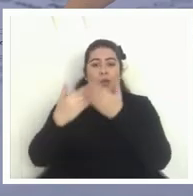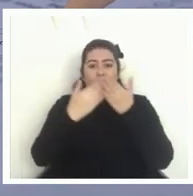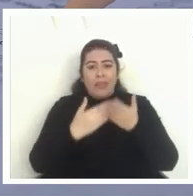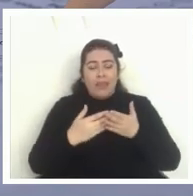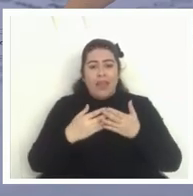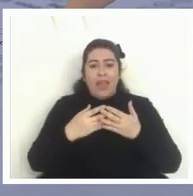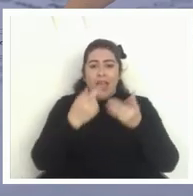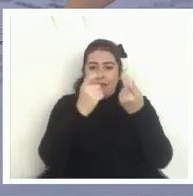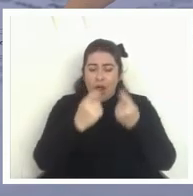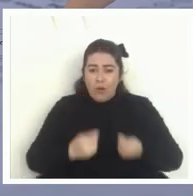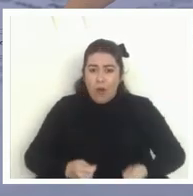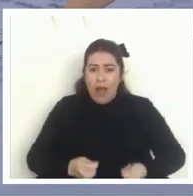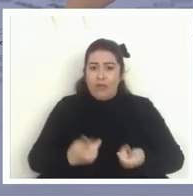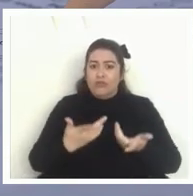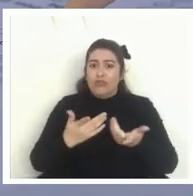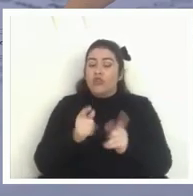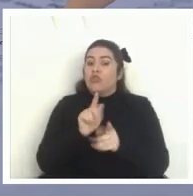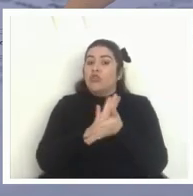instrumento voluntario